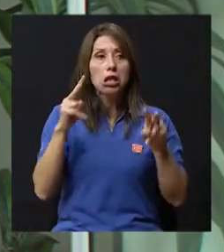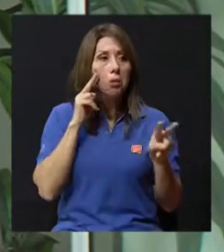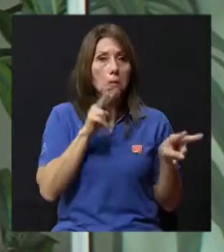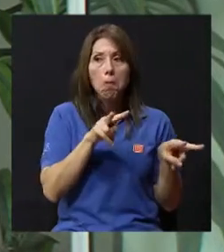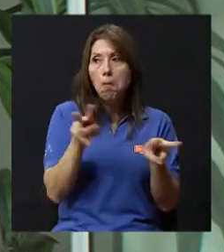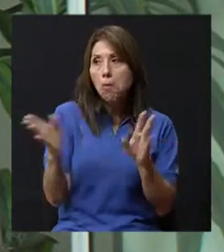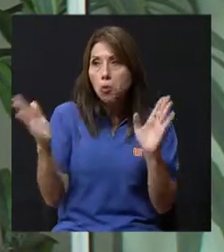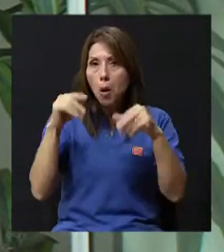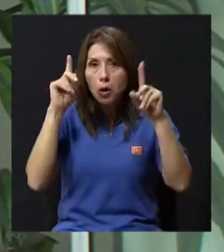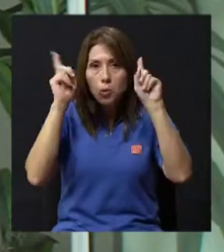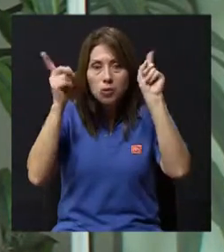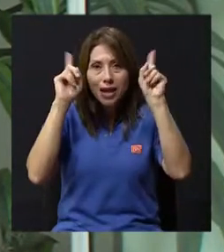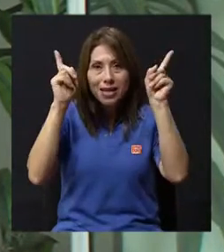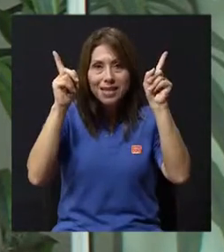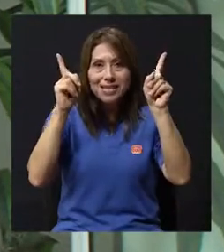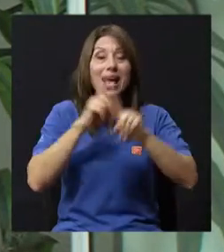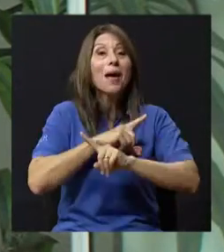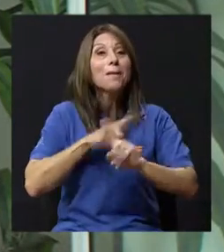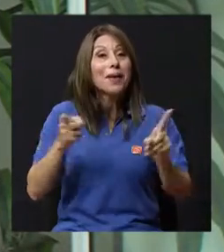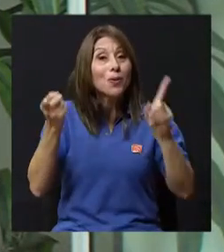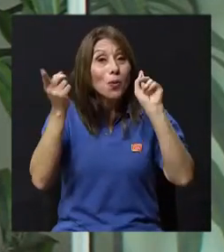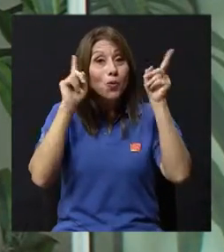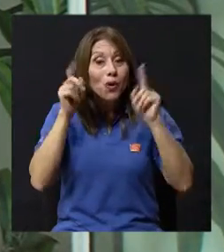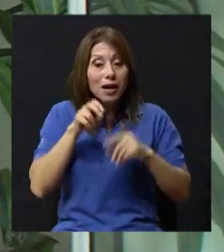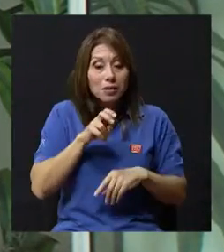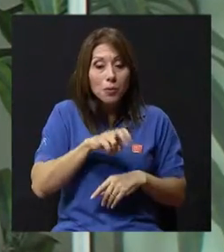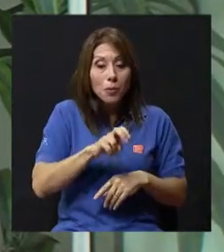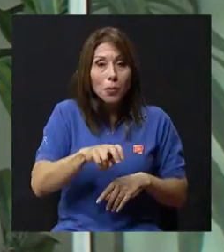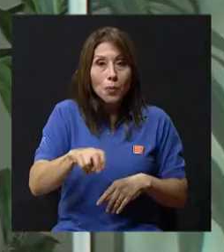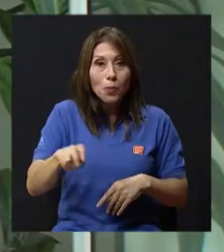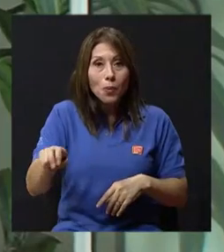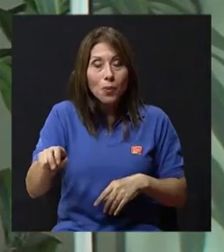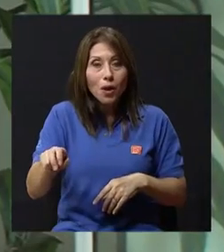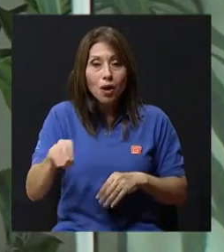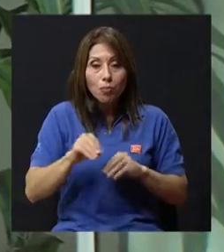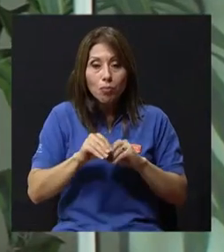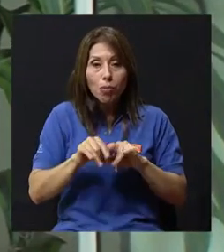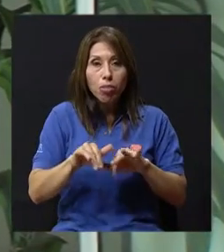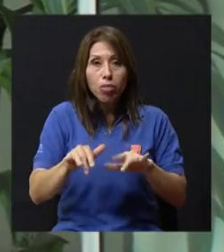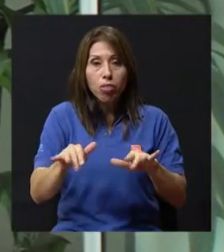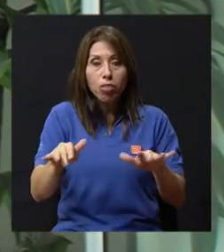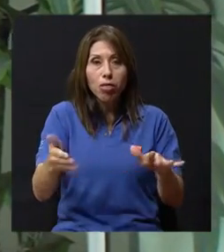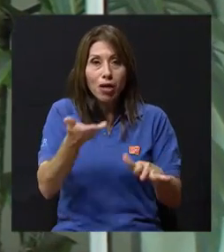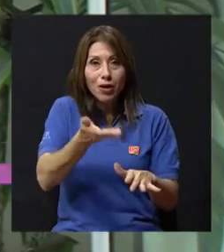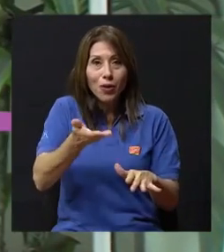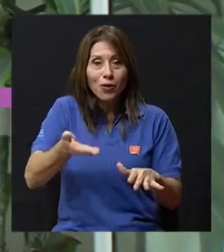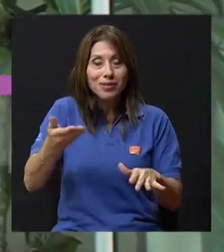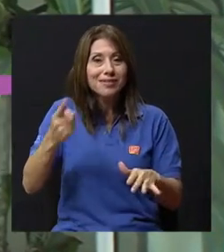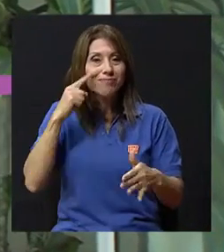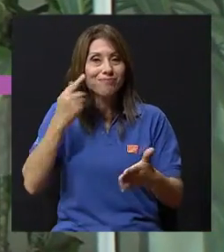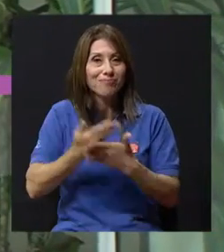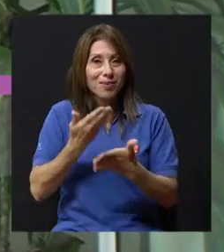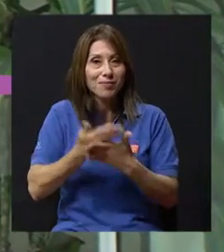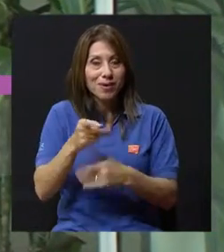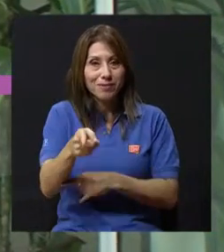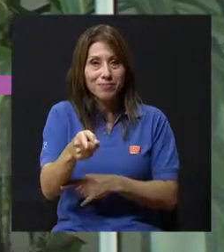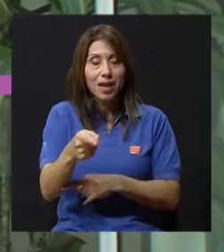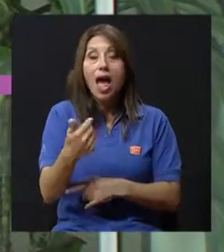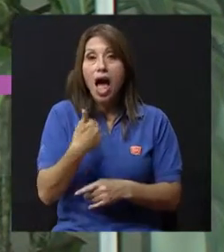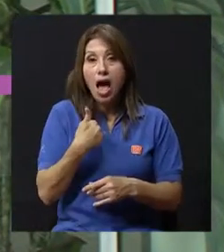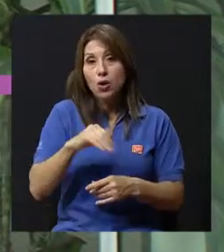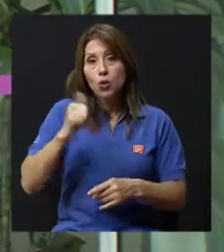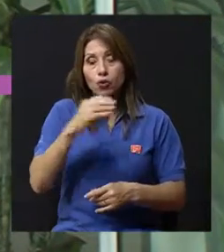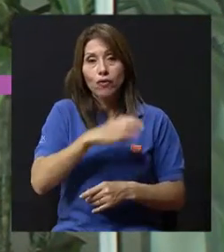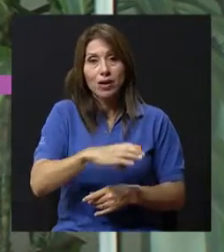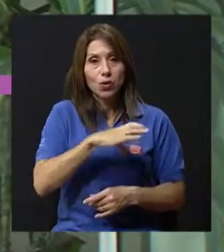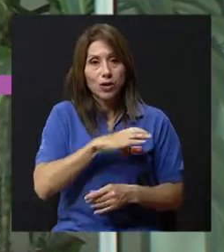noches, sí, claro, los alergenos que sueltan las cucarachas se evidencian en las casas de nuestro país. Y así